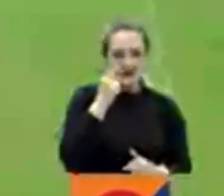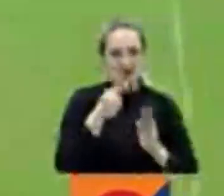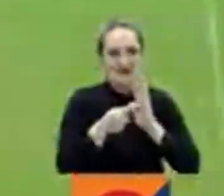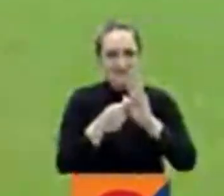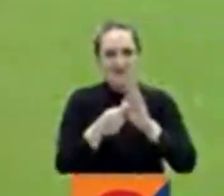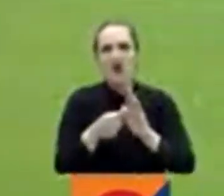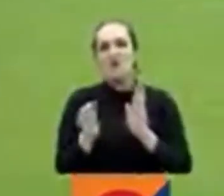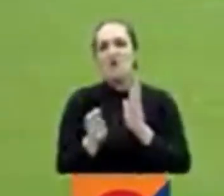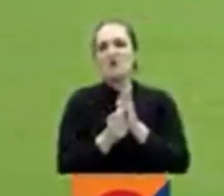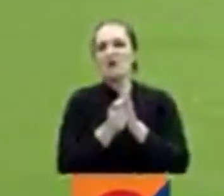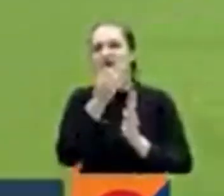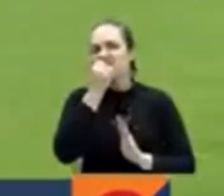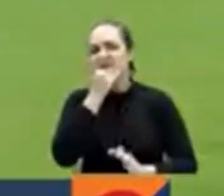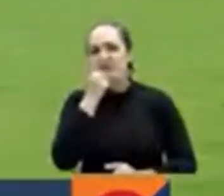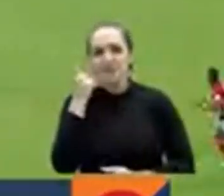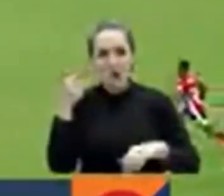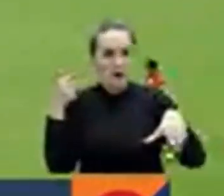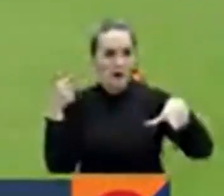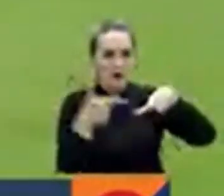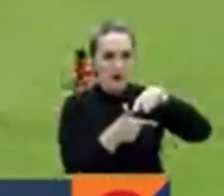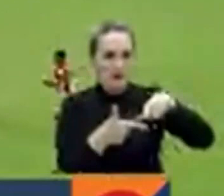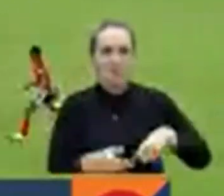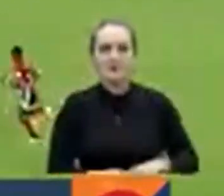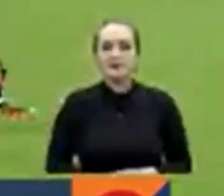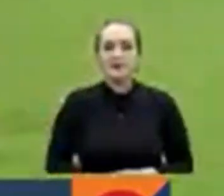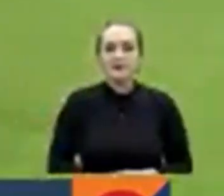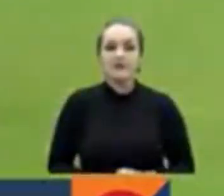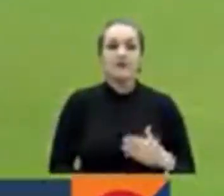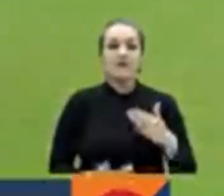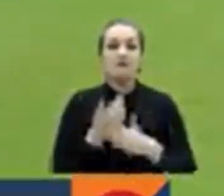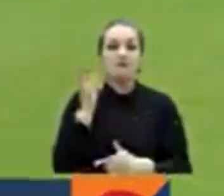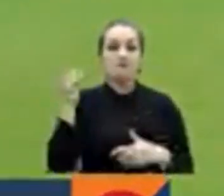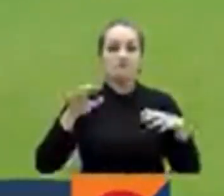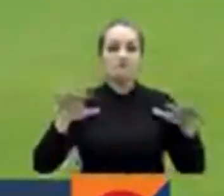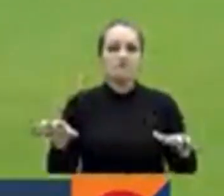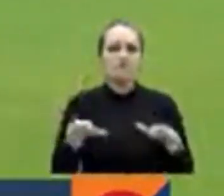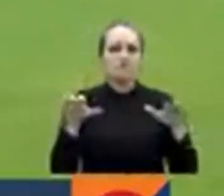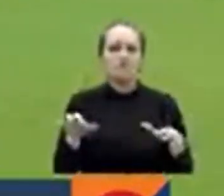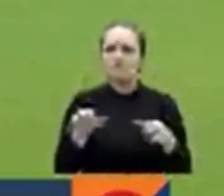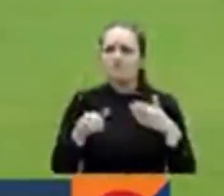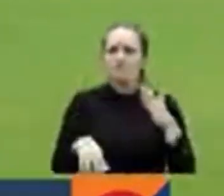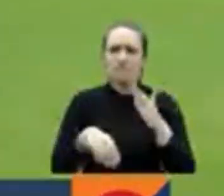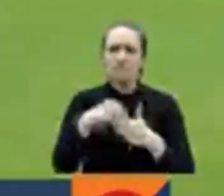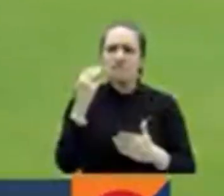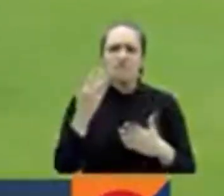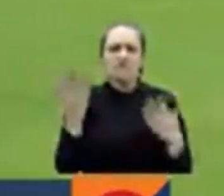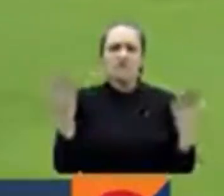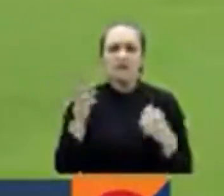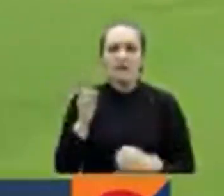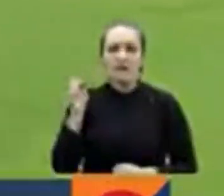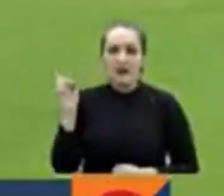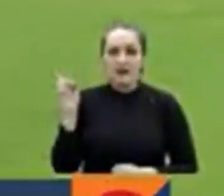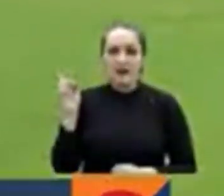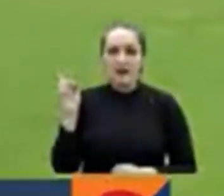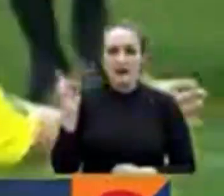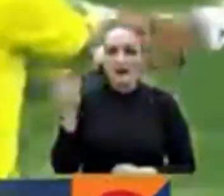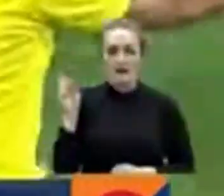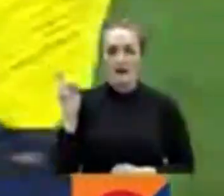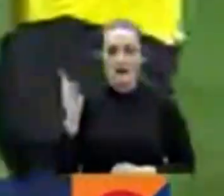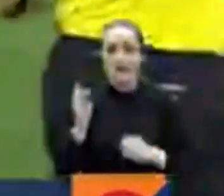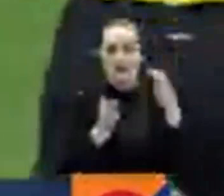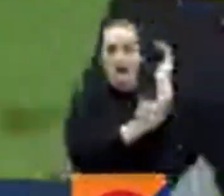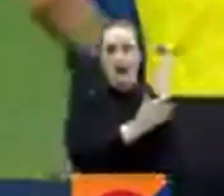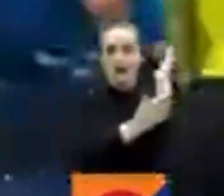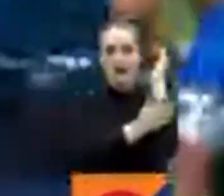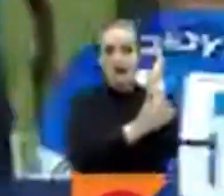los goles para ustedes y vamos a ver cómo iniciaron las acciones que iniciaron justamente con esto una mano